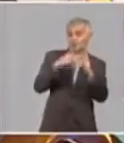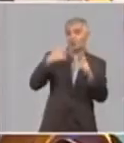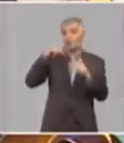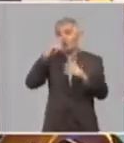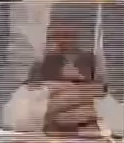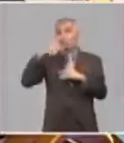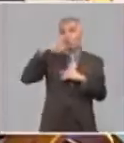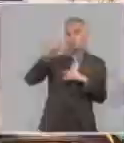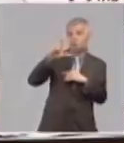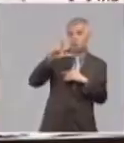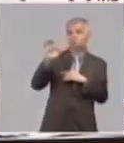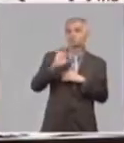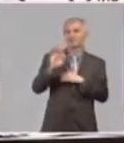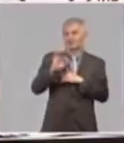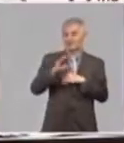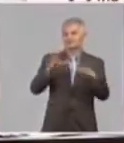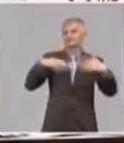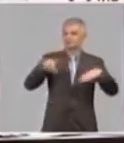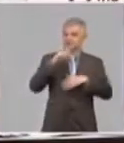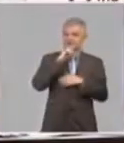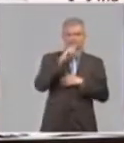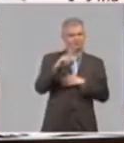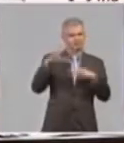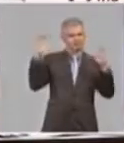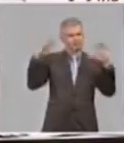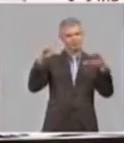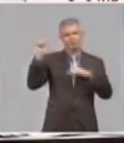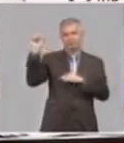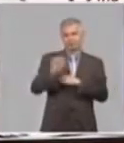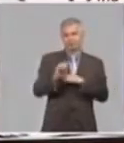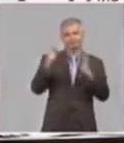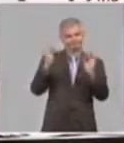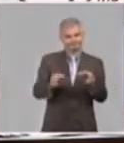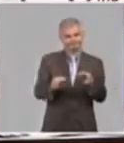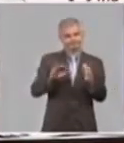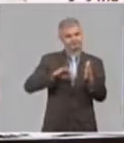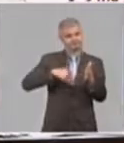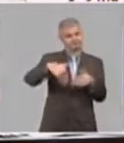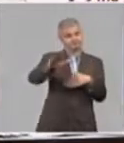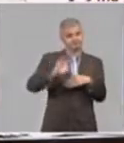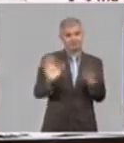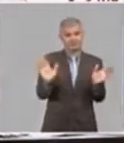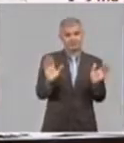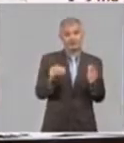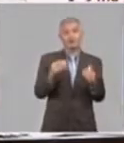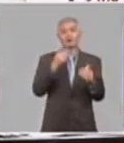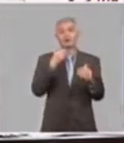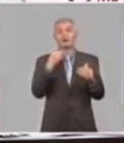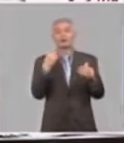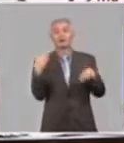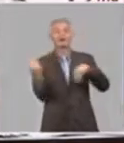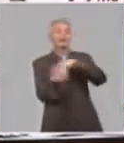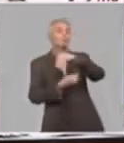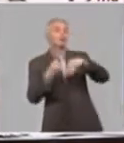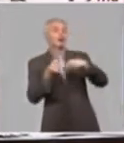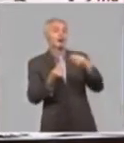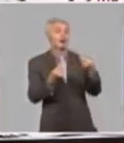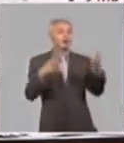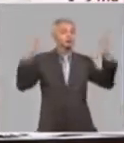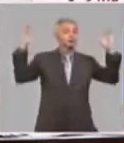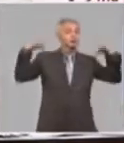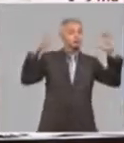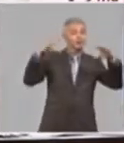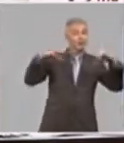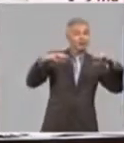bien complicada. Muy difícil, muy difícil. De moverse la situación sería a partir de agosto, o en el segundo trimestre